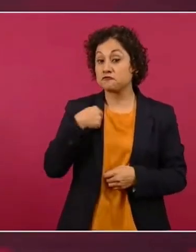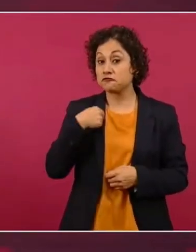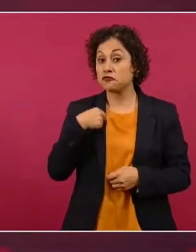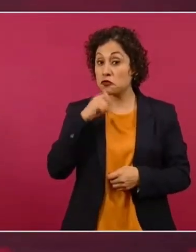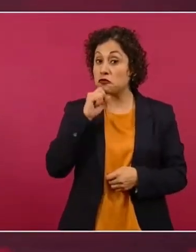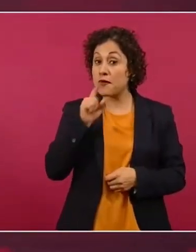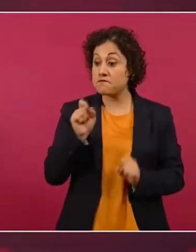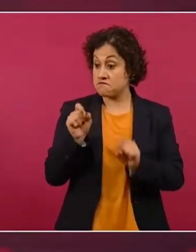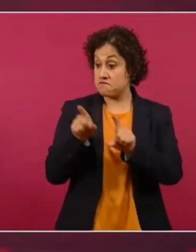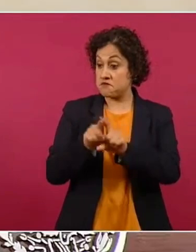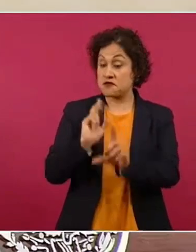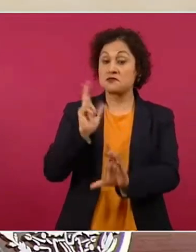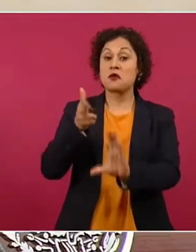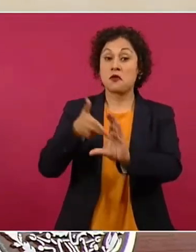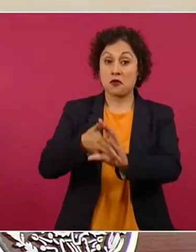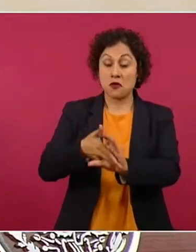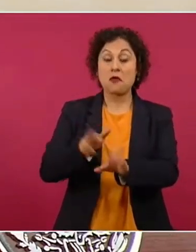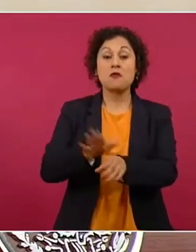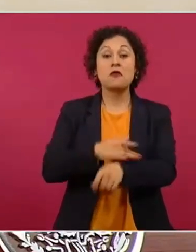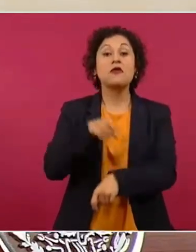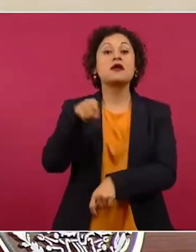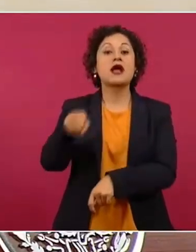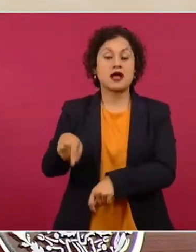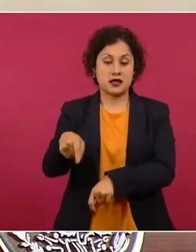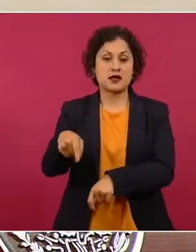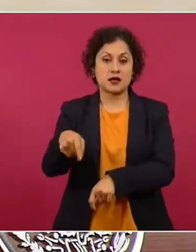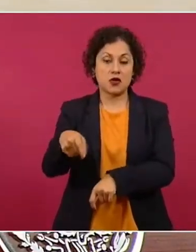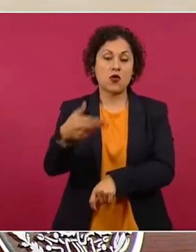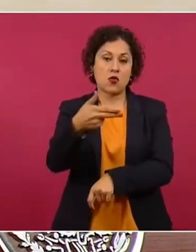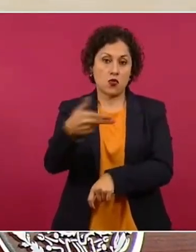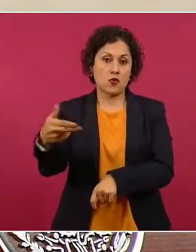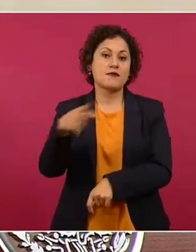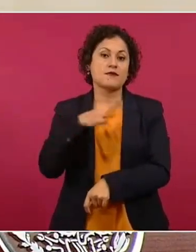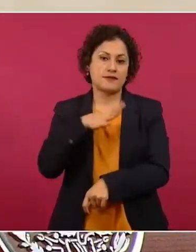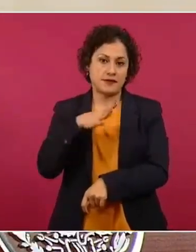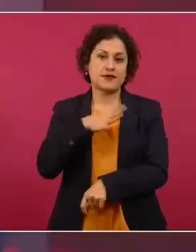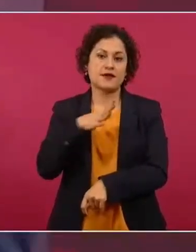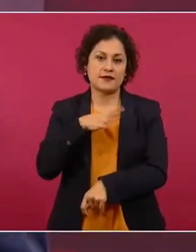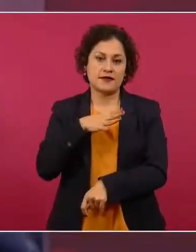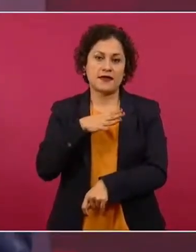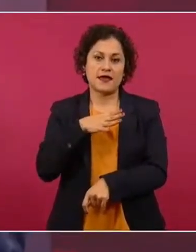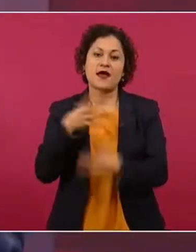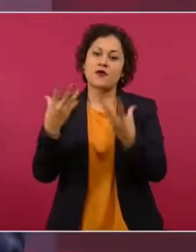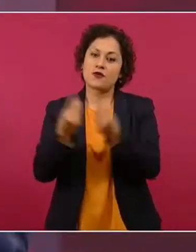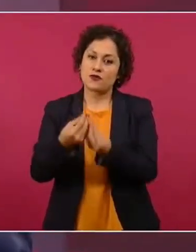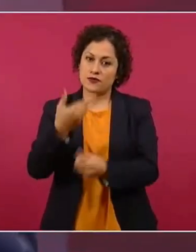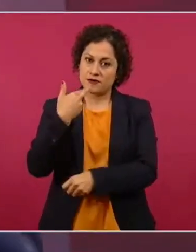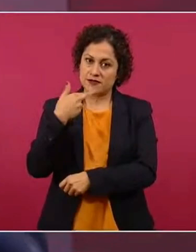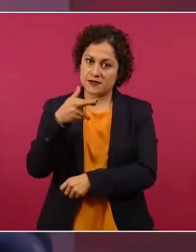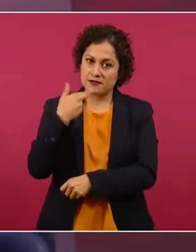ahí porque tienen un hotel y está el restaurante